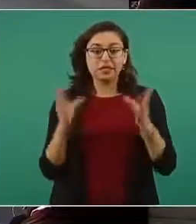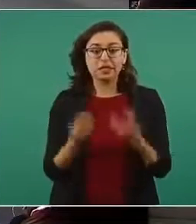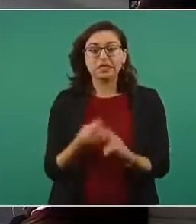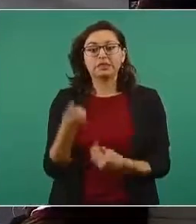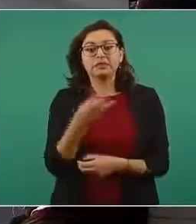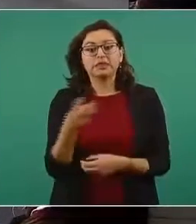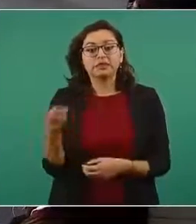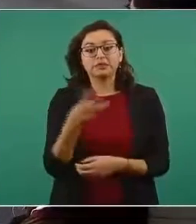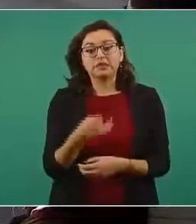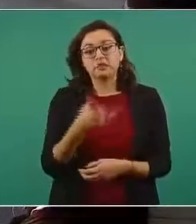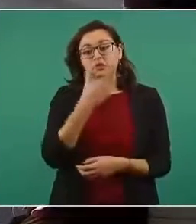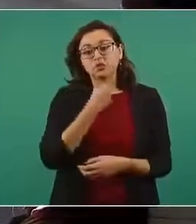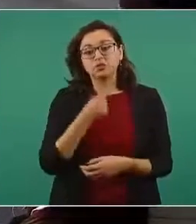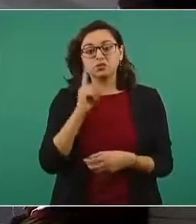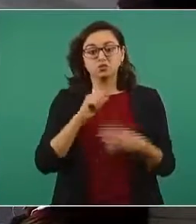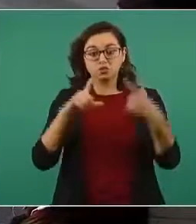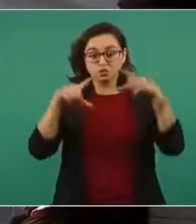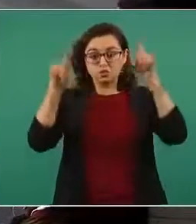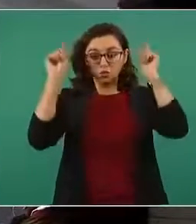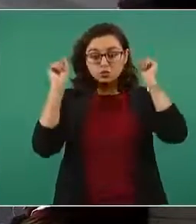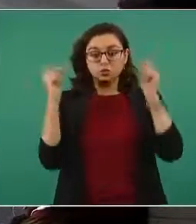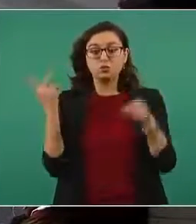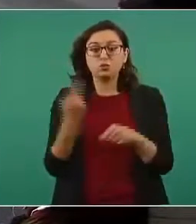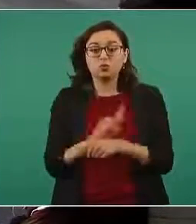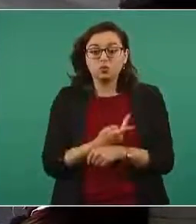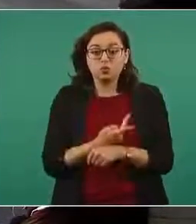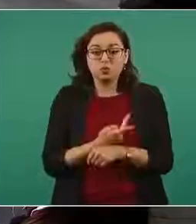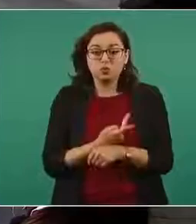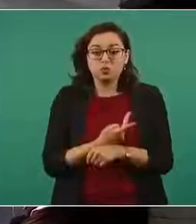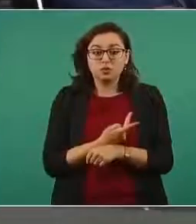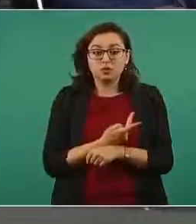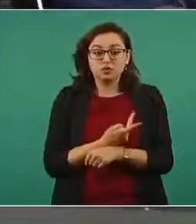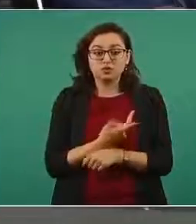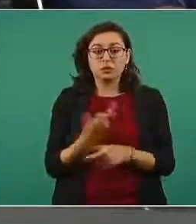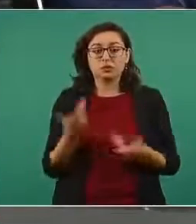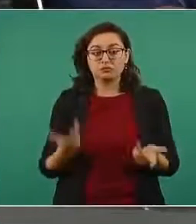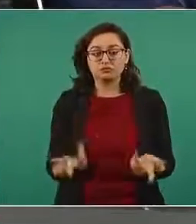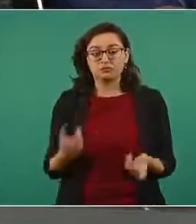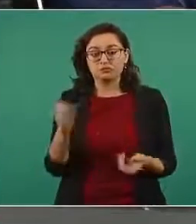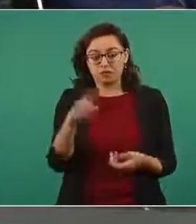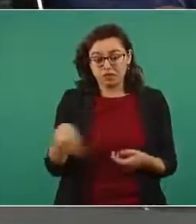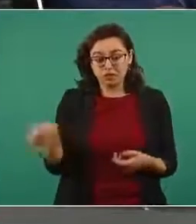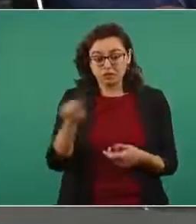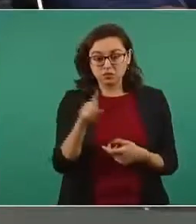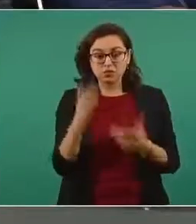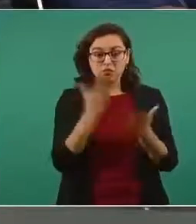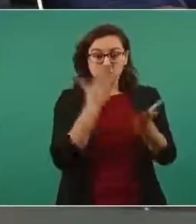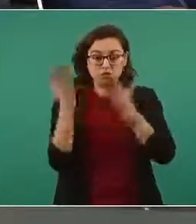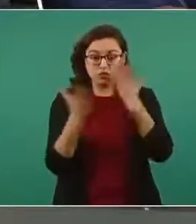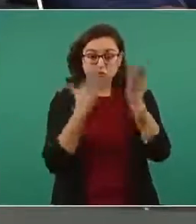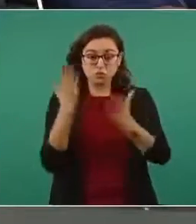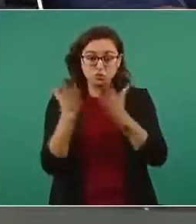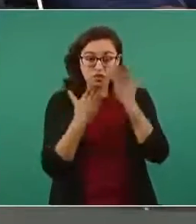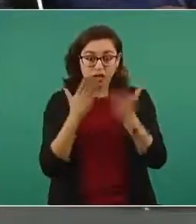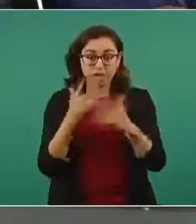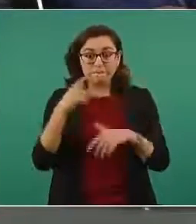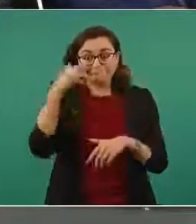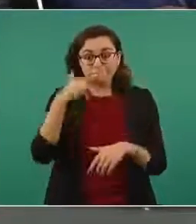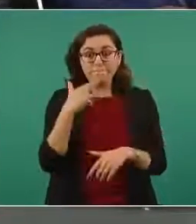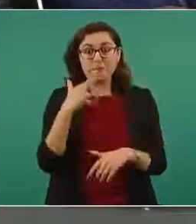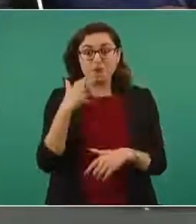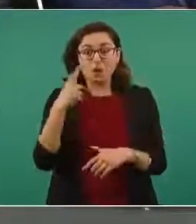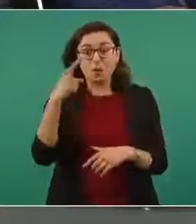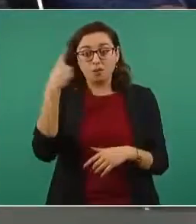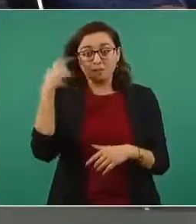enfermeros o sea lo preocupante aquí es que son 300 enfermeros que supuestamente se están capacitando o mejorando